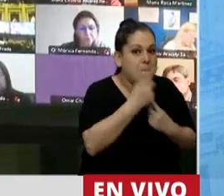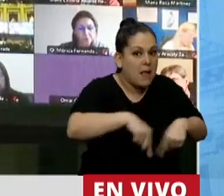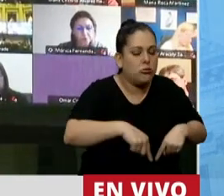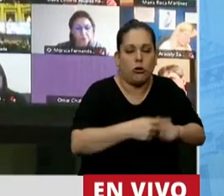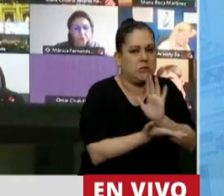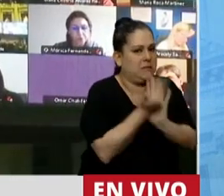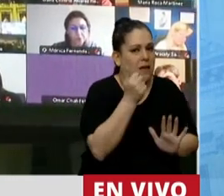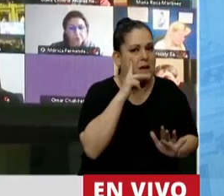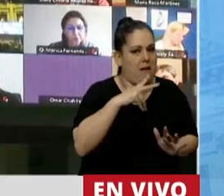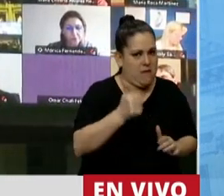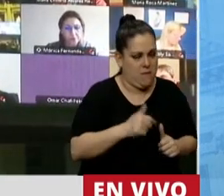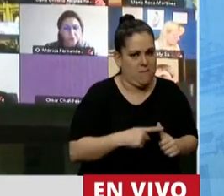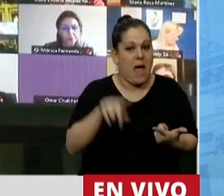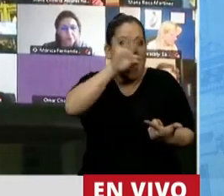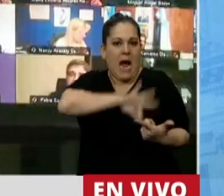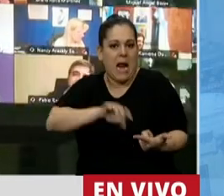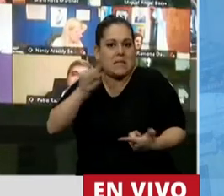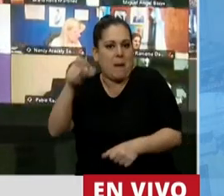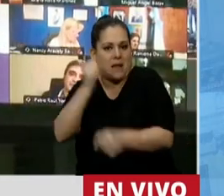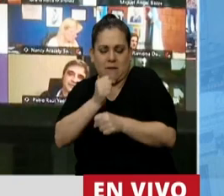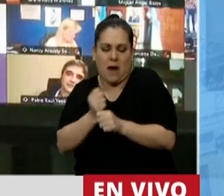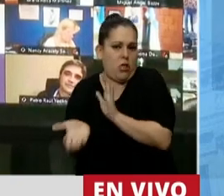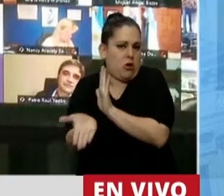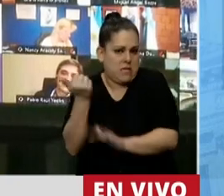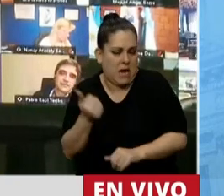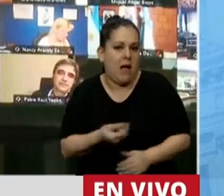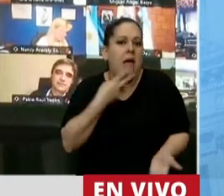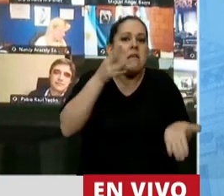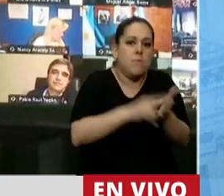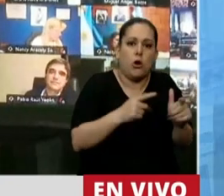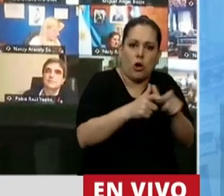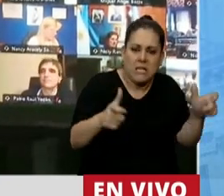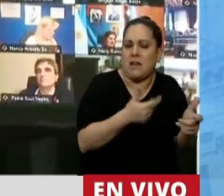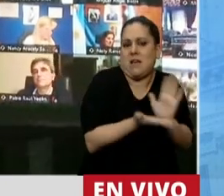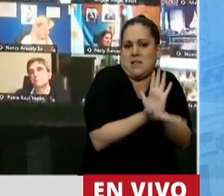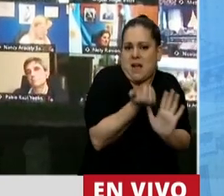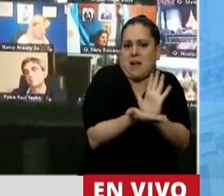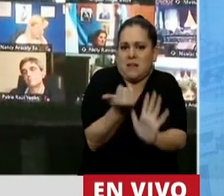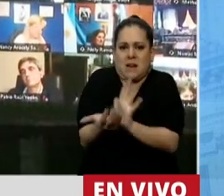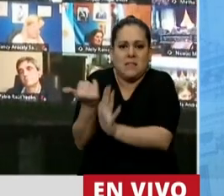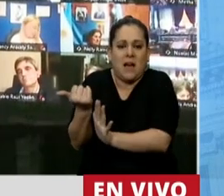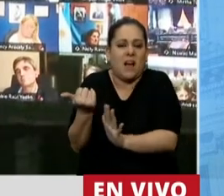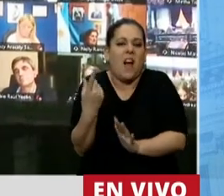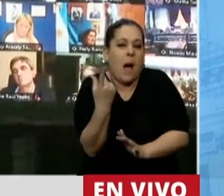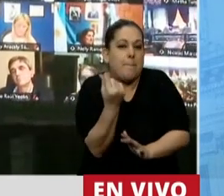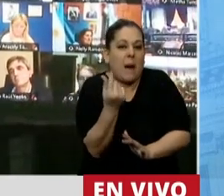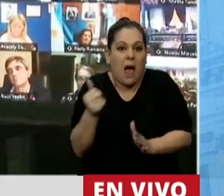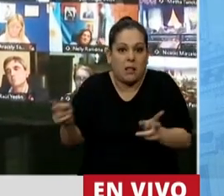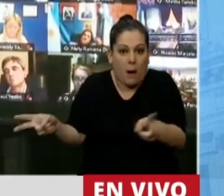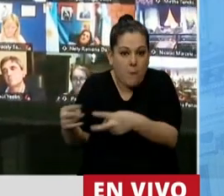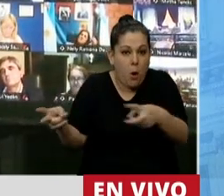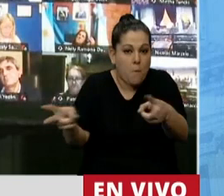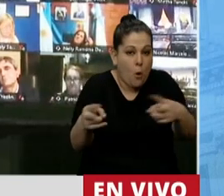saquemos ganancias a los trabajadores, saquemos el impuesto al cheque. ¿Saben para qué quieren toda esa guita de la